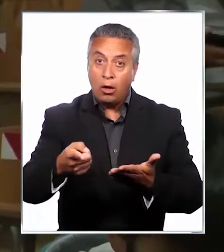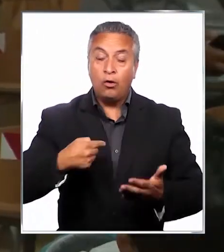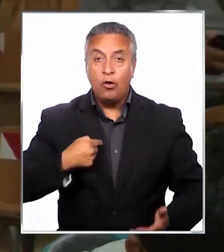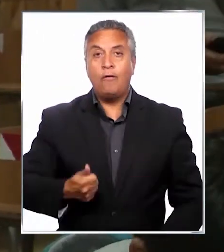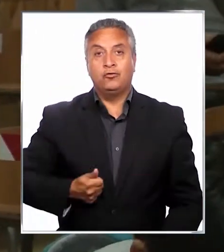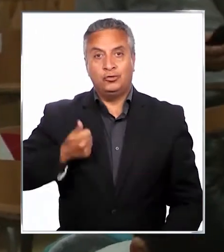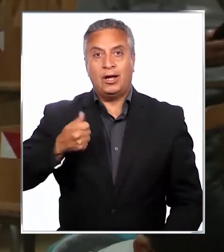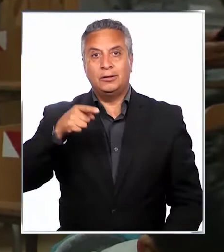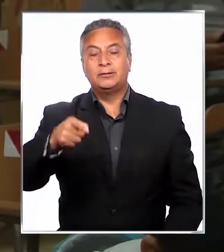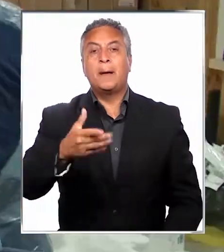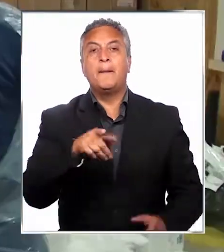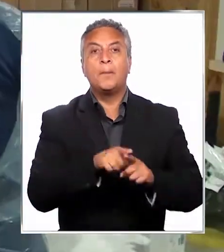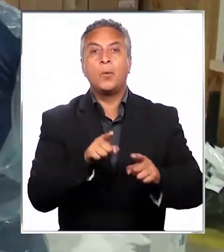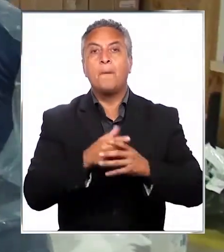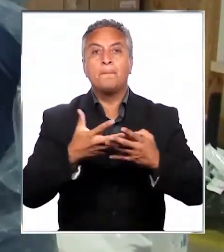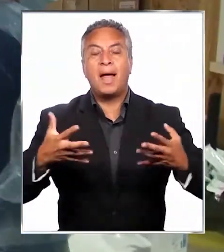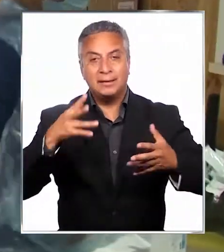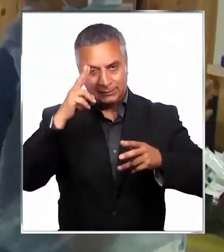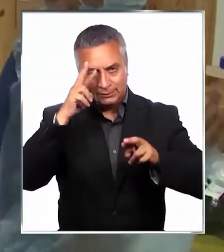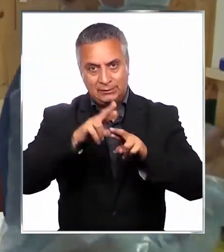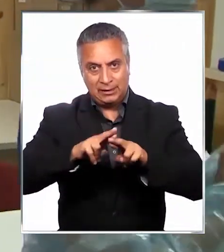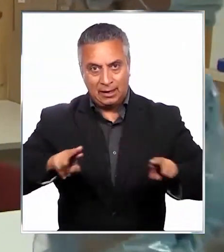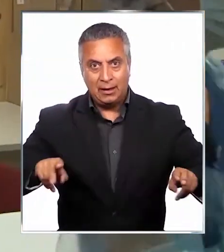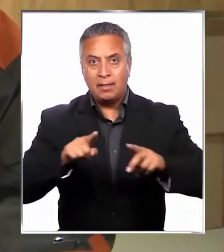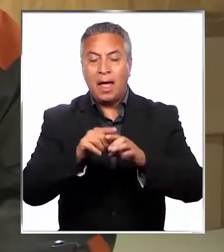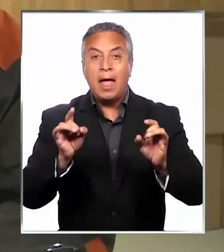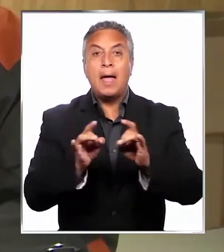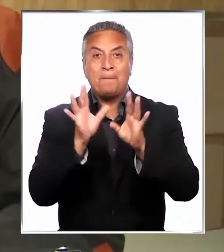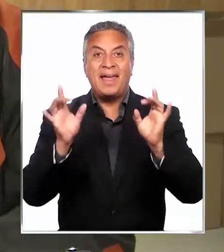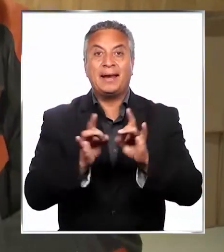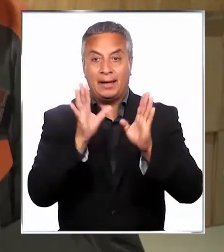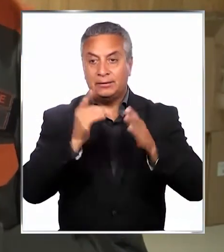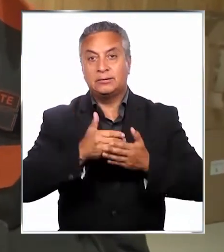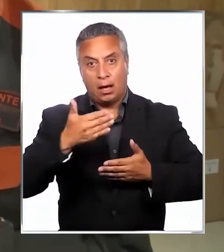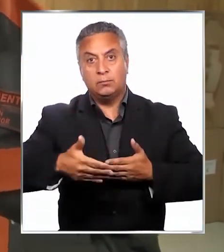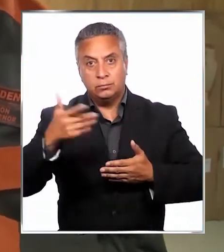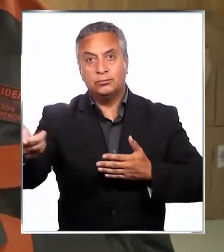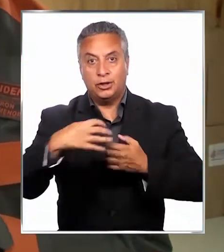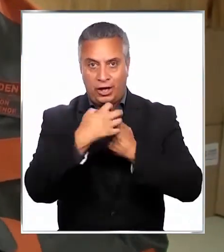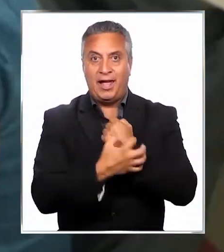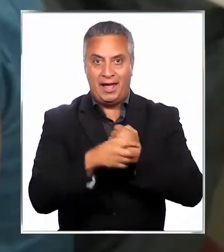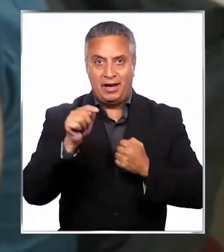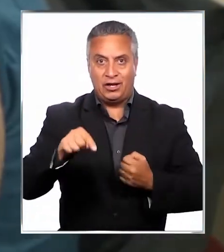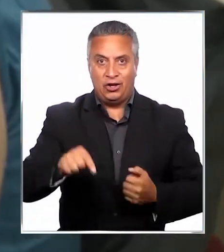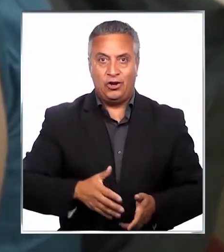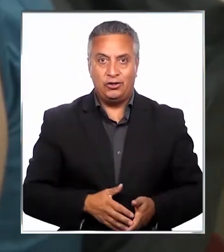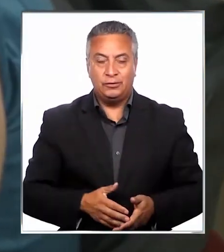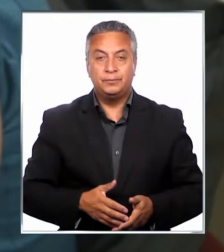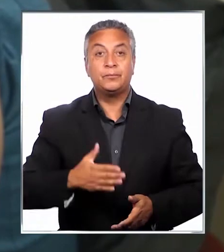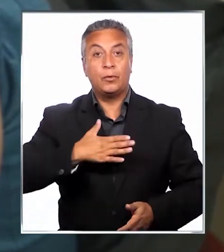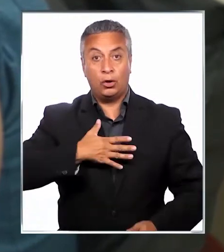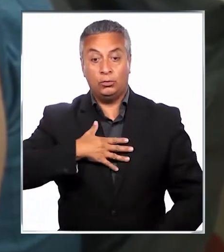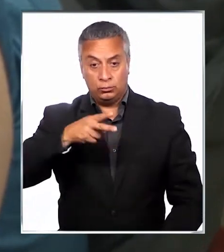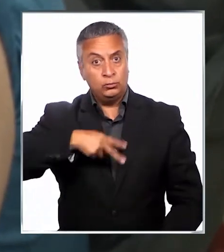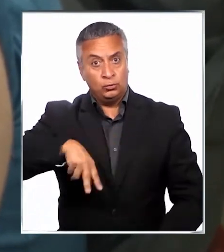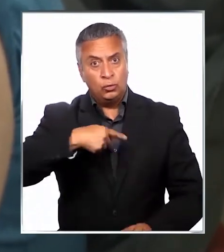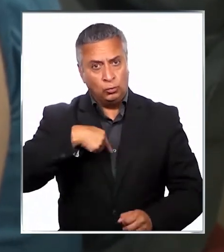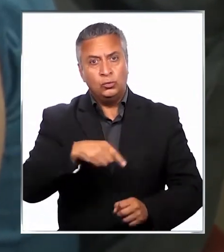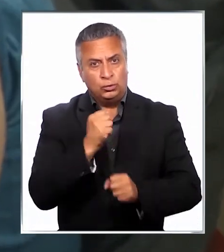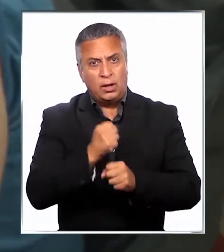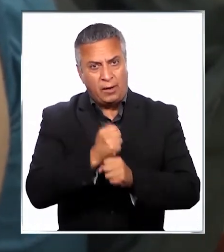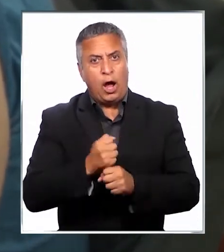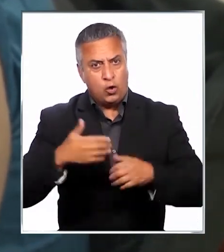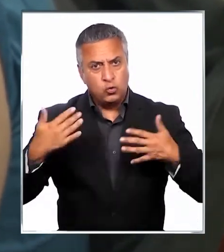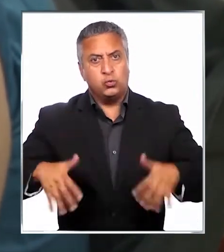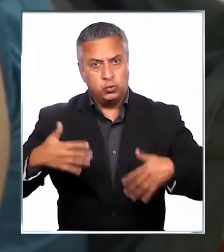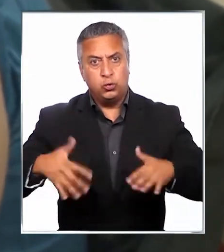voluntarias les permite actuar con mayor tranquilidad en las múltiples emergencias que siguen ocurriendo en la región. Para nosotros ha sido un